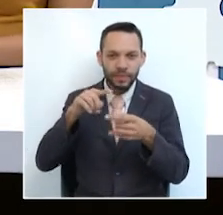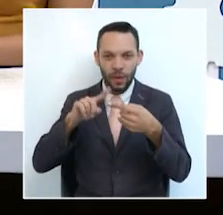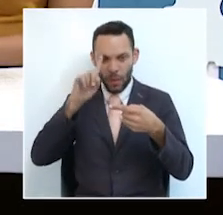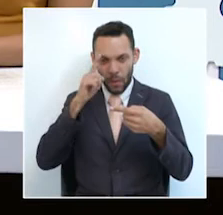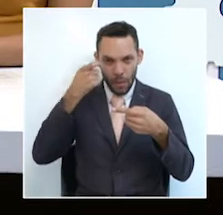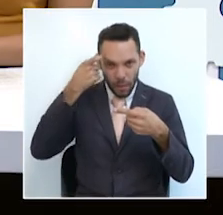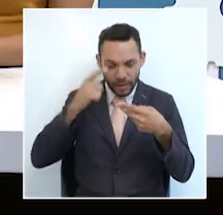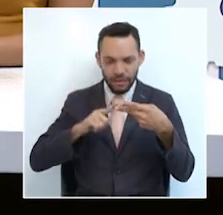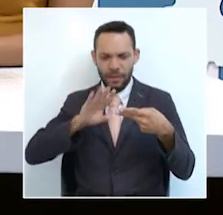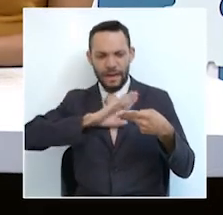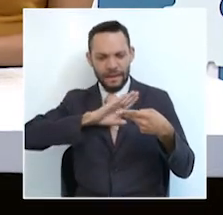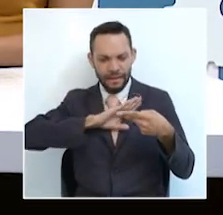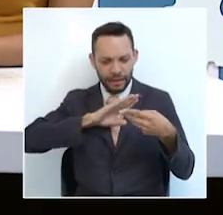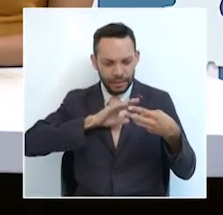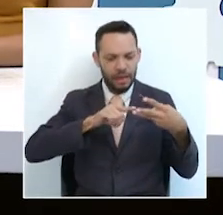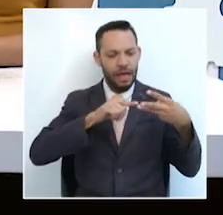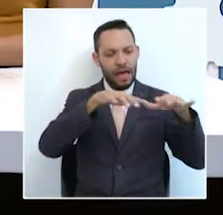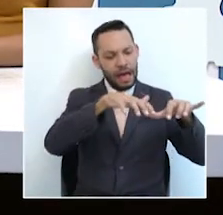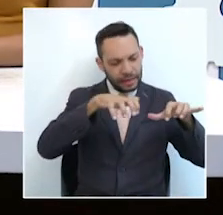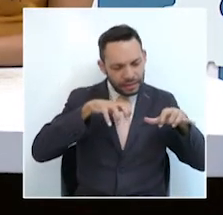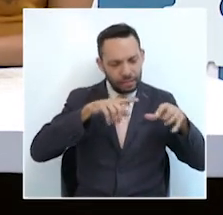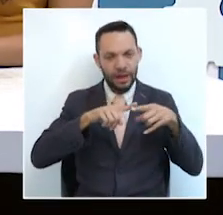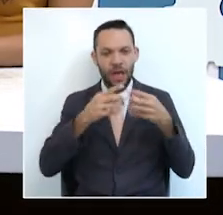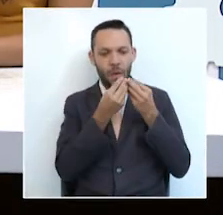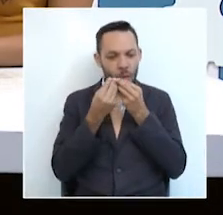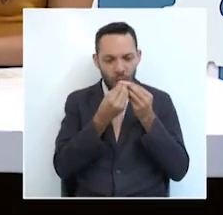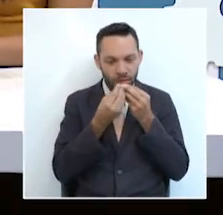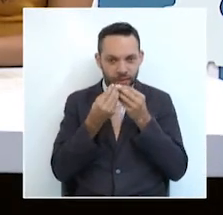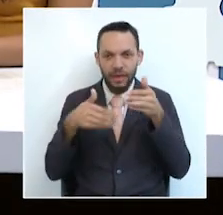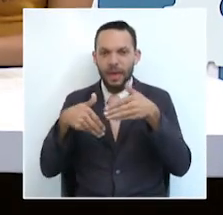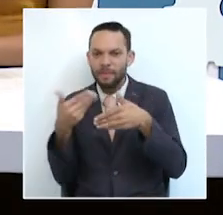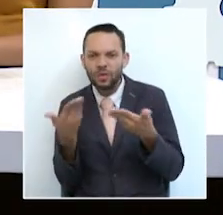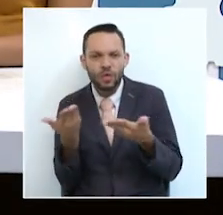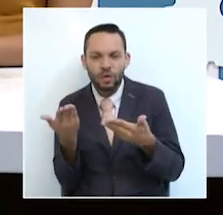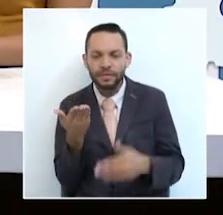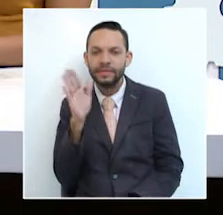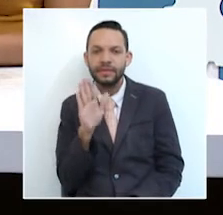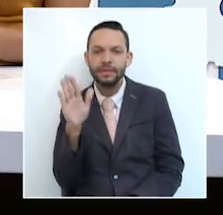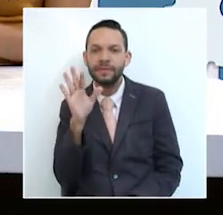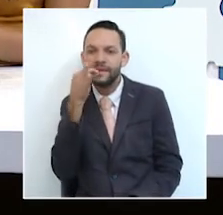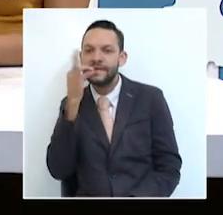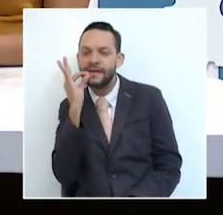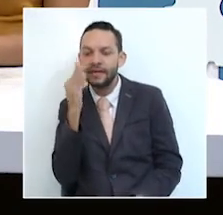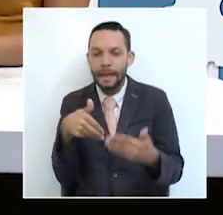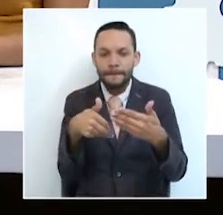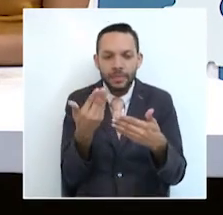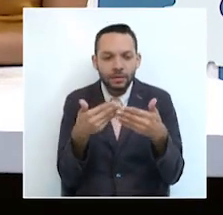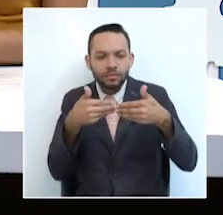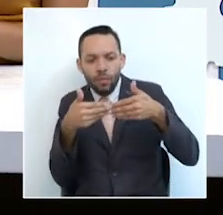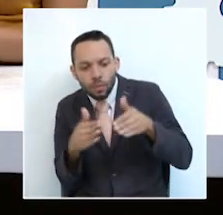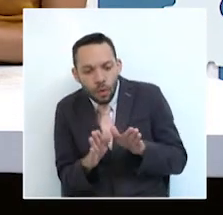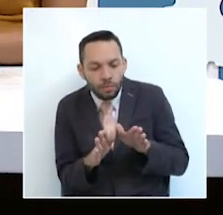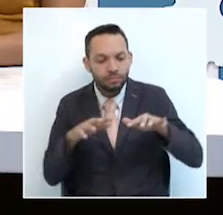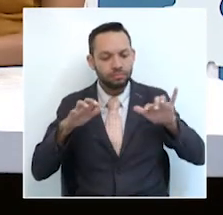Quindío y Luis Heralda y los candidatos a las alcaldías de las ciudades capitales y vamos a comenzar en el departamento de Caldas. Rubén, es que se abren escenarios para escuchar